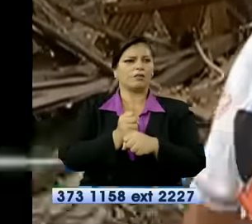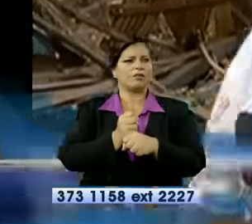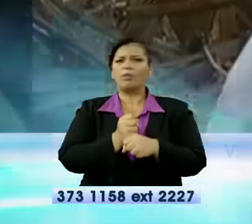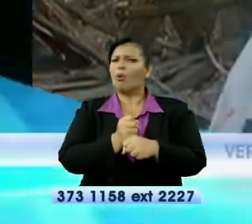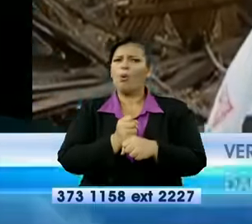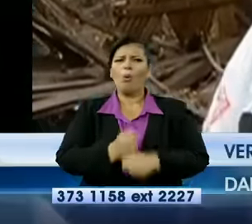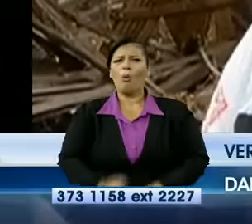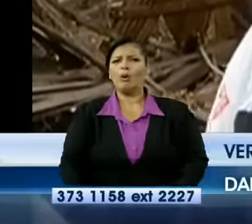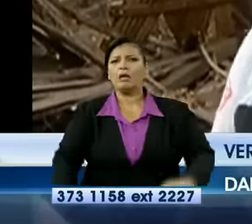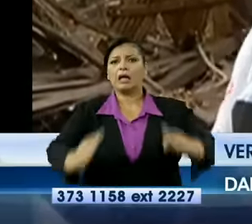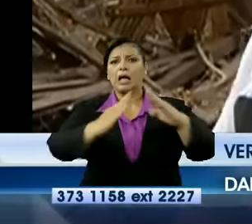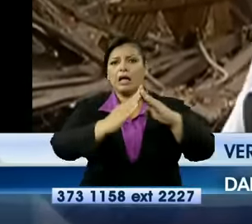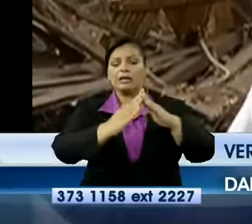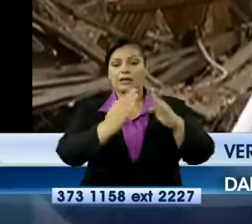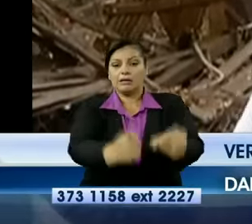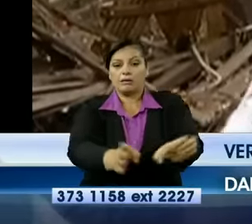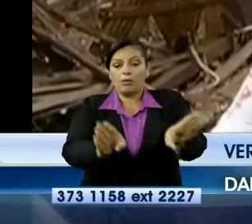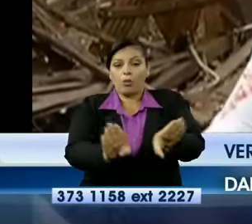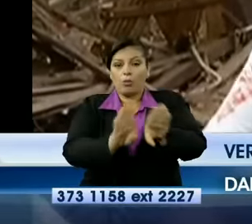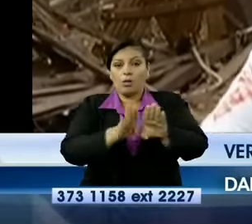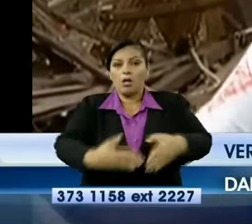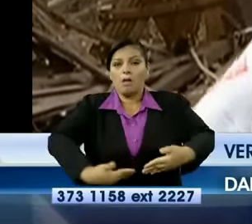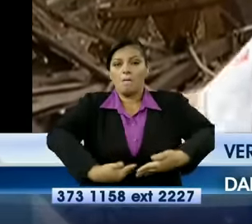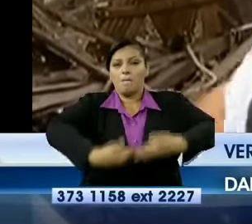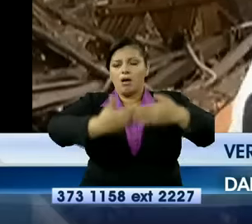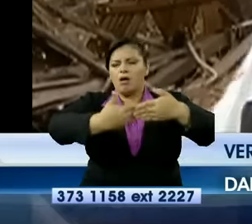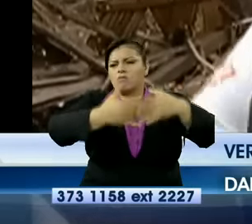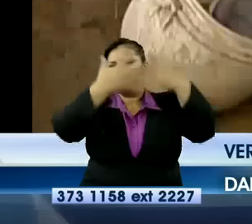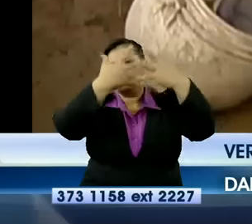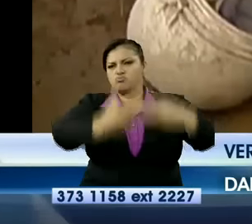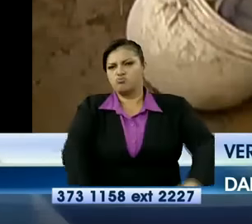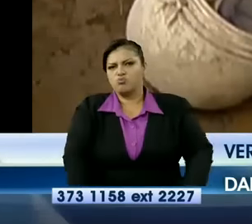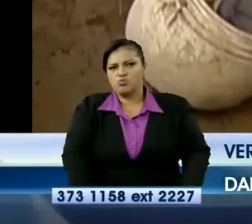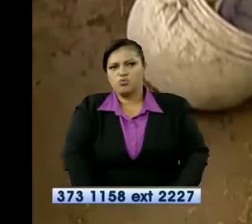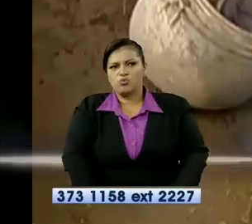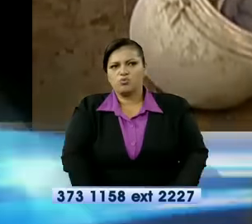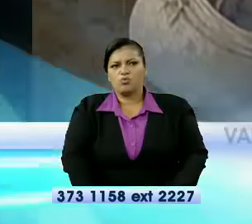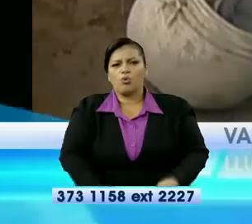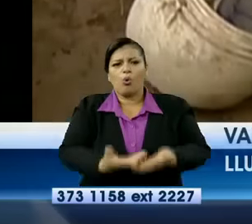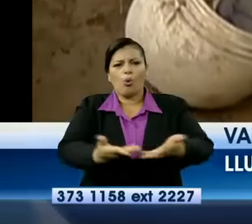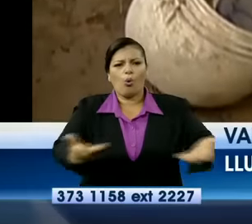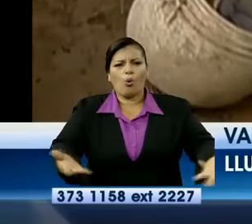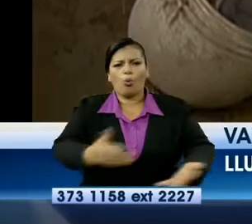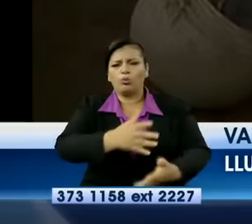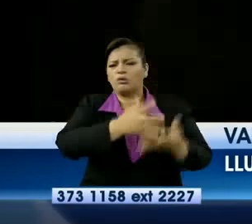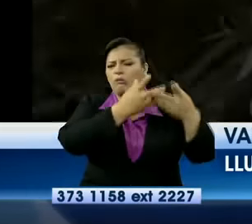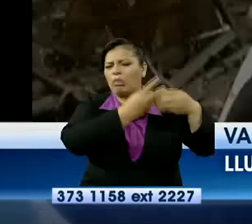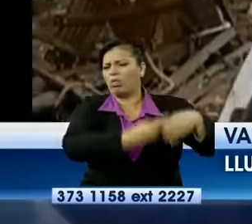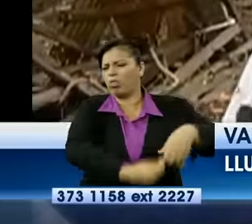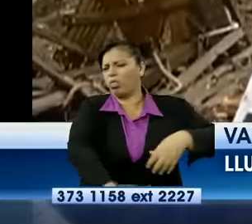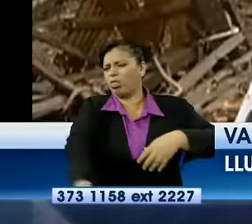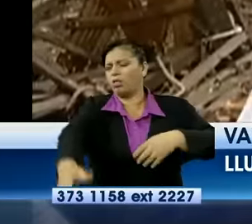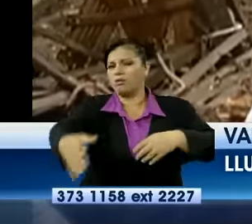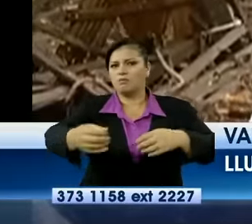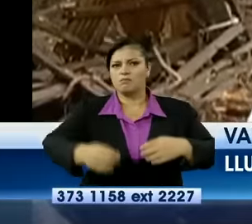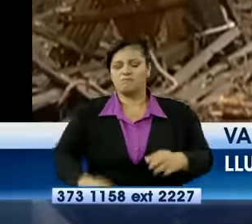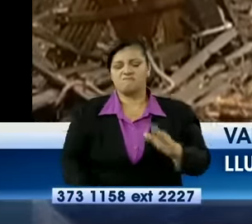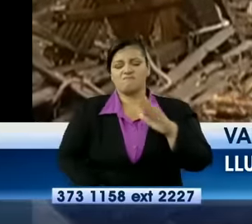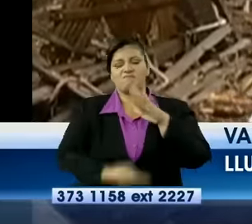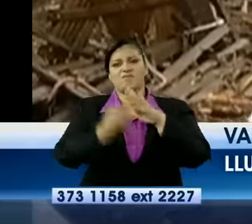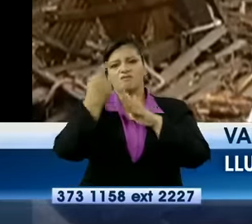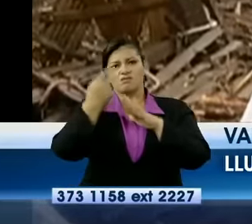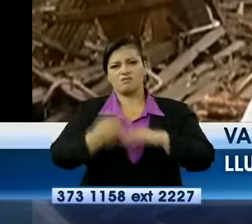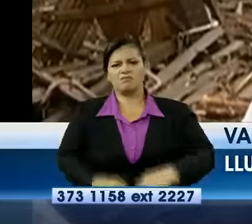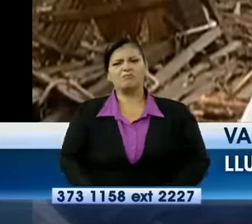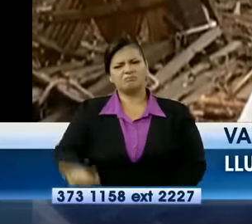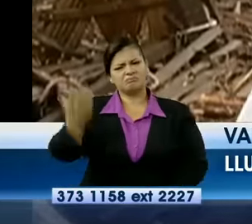acá atrás. Y se me han mojado todas las cosas, se sacado, se ha llevado, arrastrado, primera vez. O sea, ya ha pasado